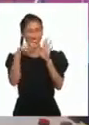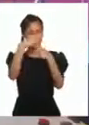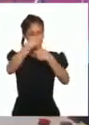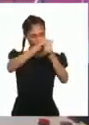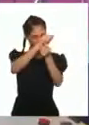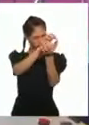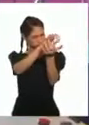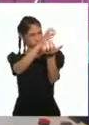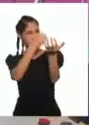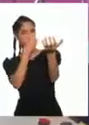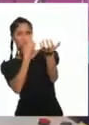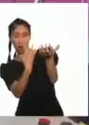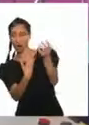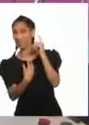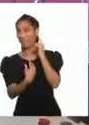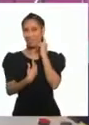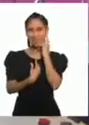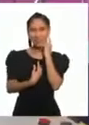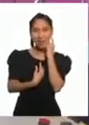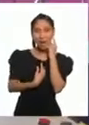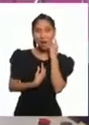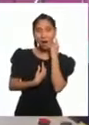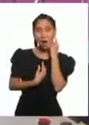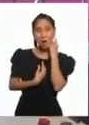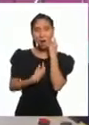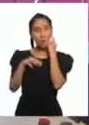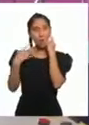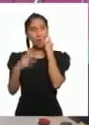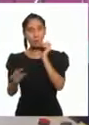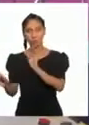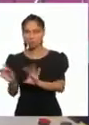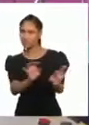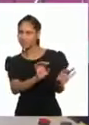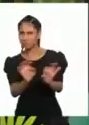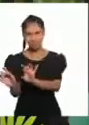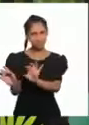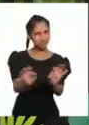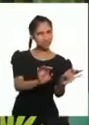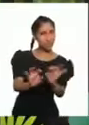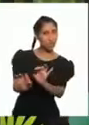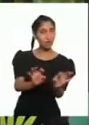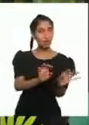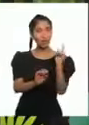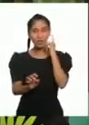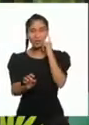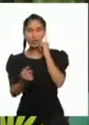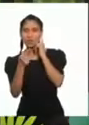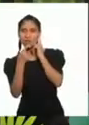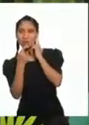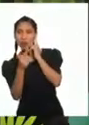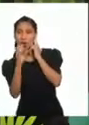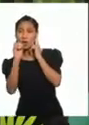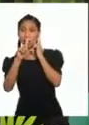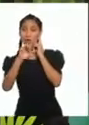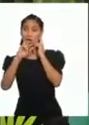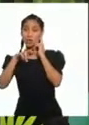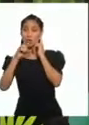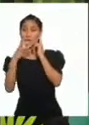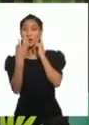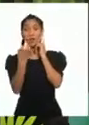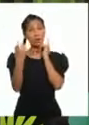¡Oh! Olinda nos dice si puede unirse ¡Hola,